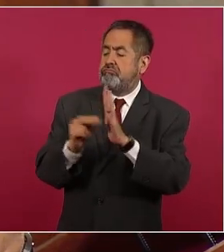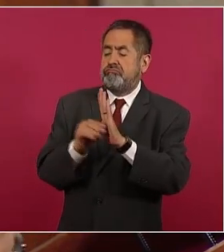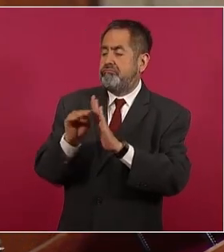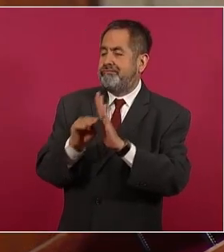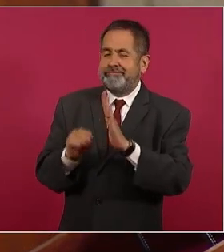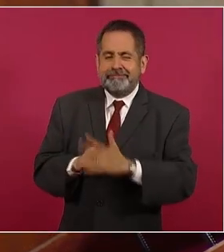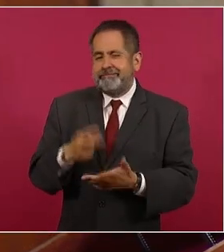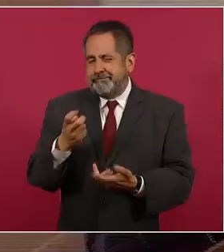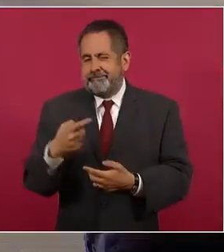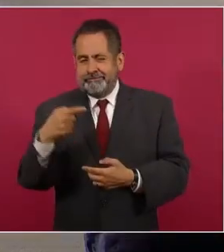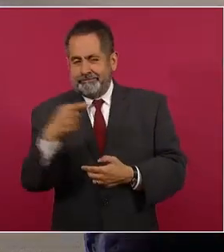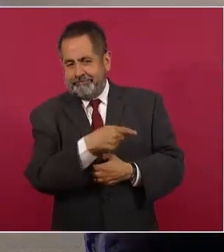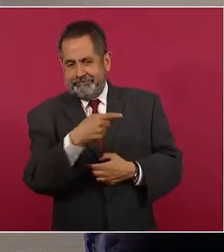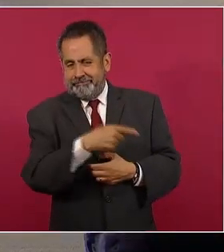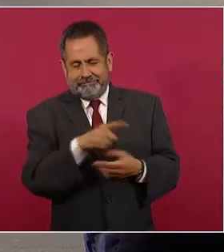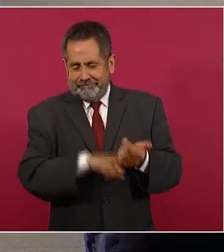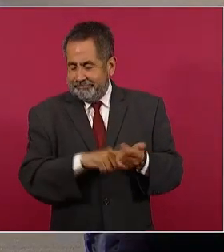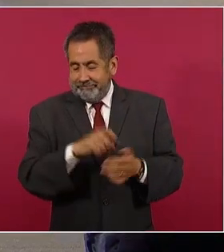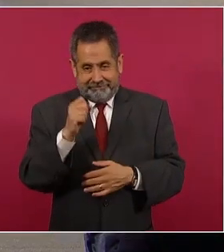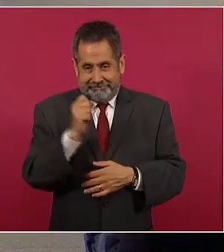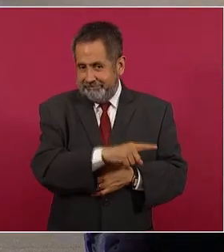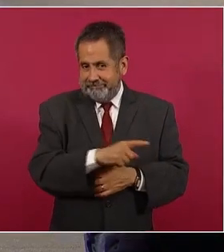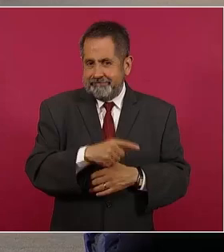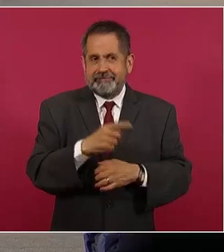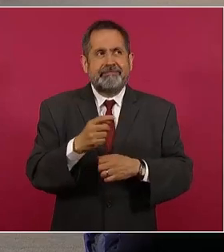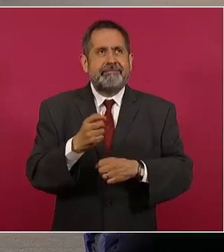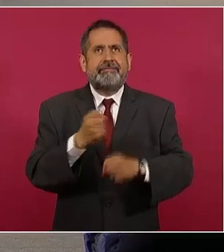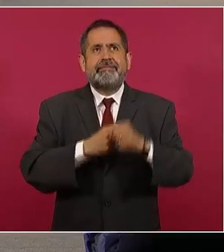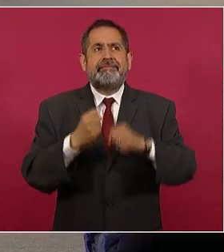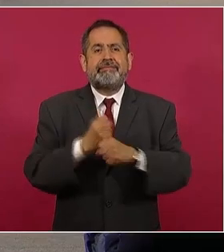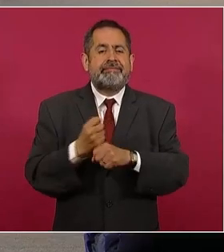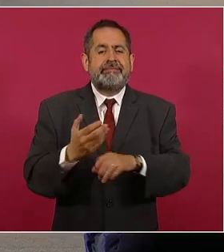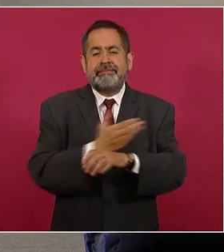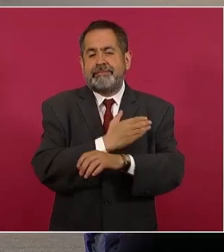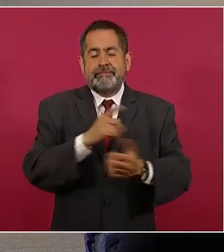en el 2013.